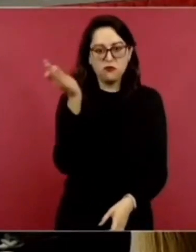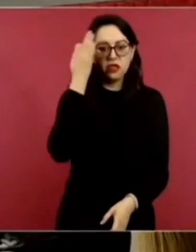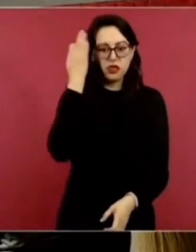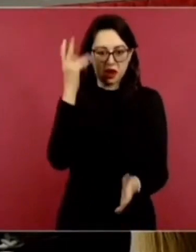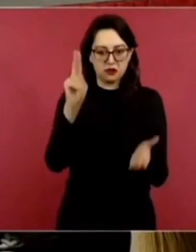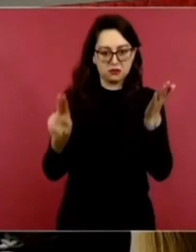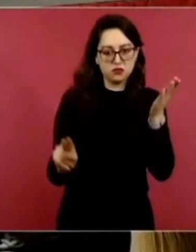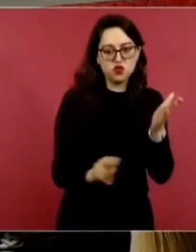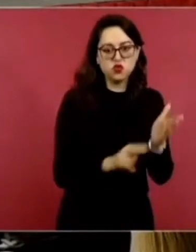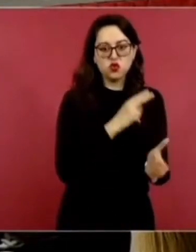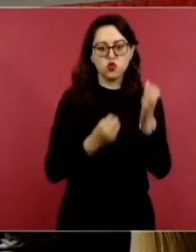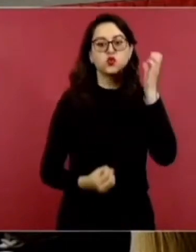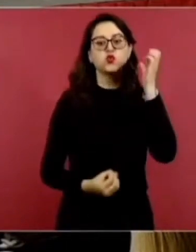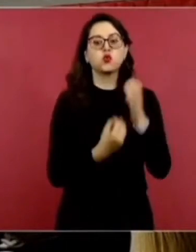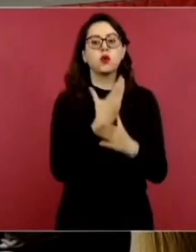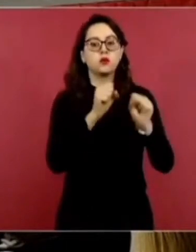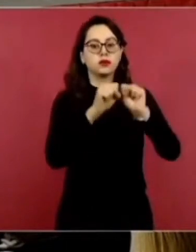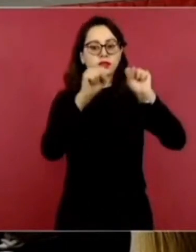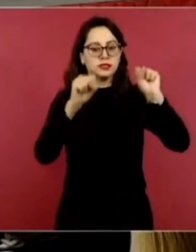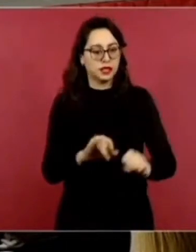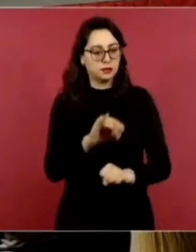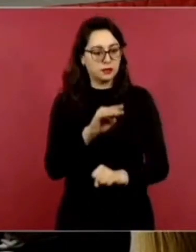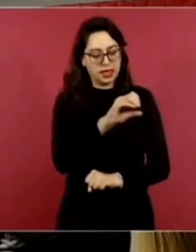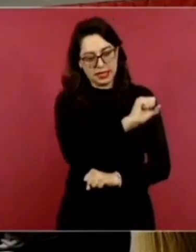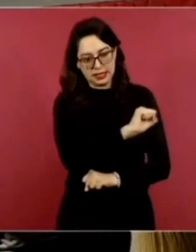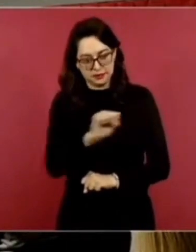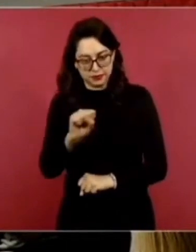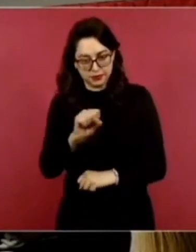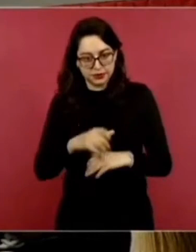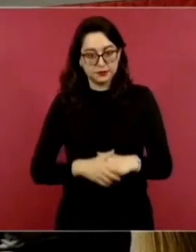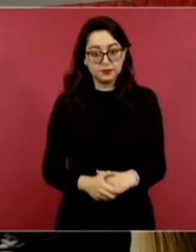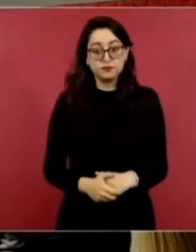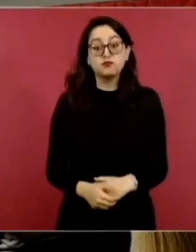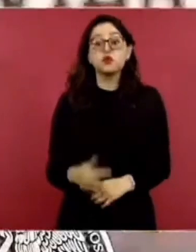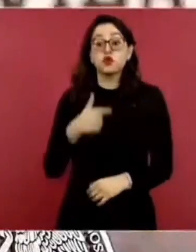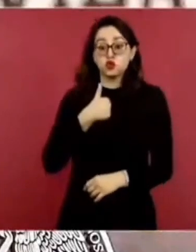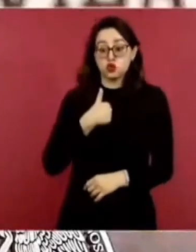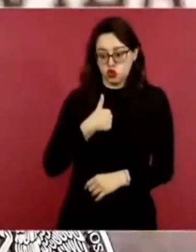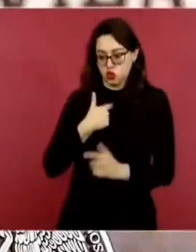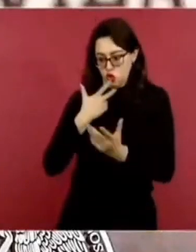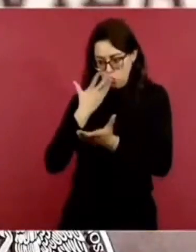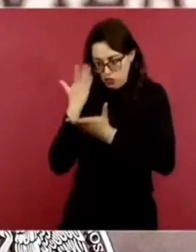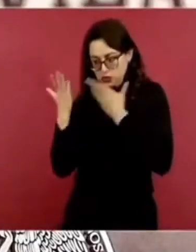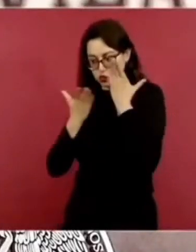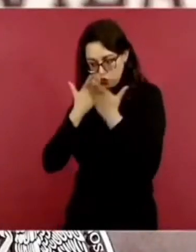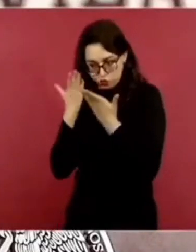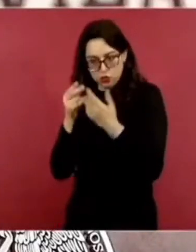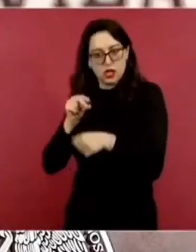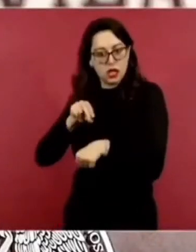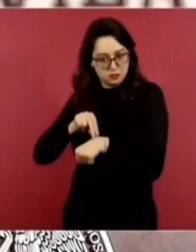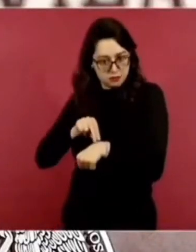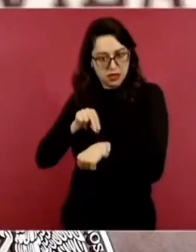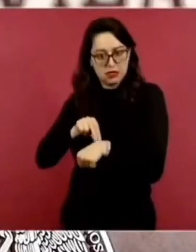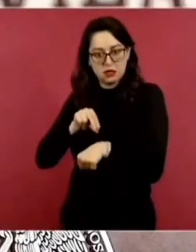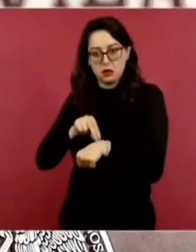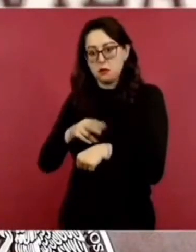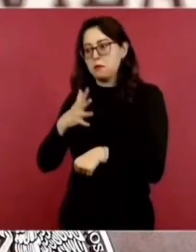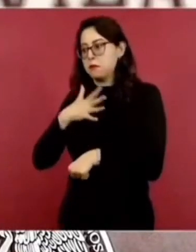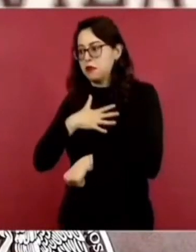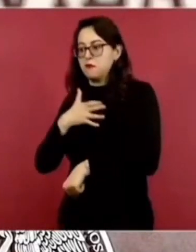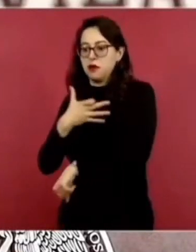fortuna del apoyo de mi familia y de mi país para tener esta profesión y ser un médico